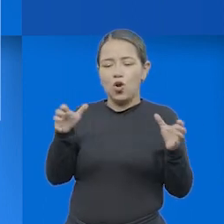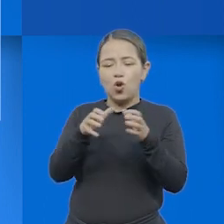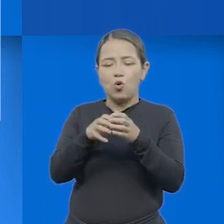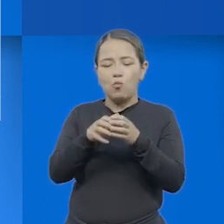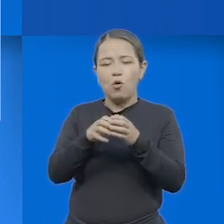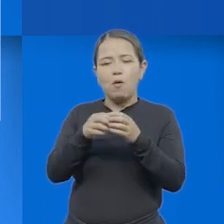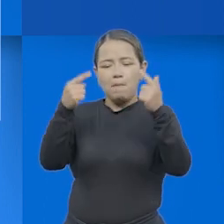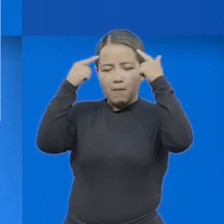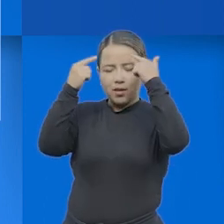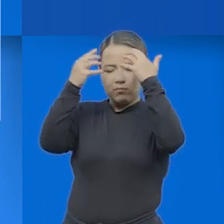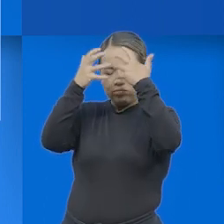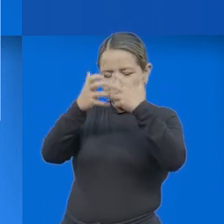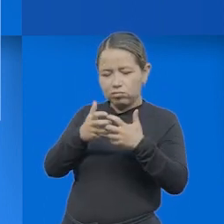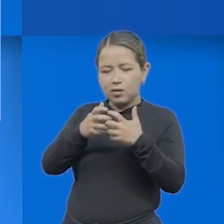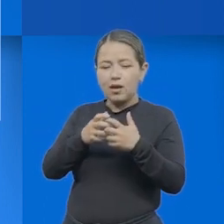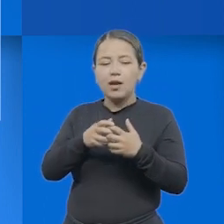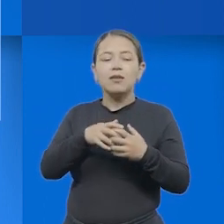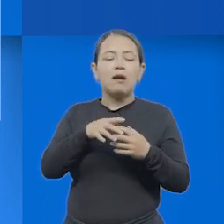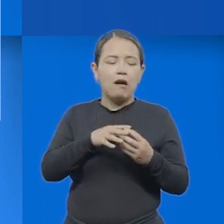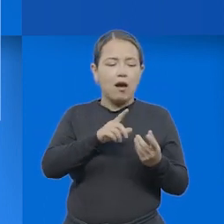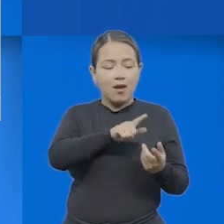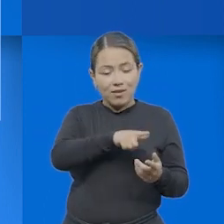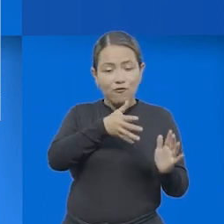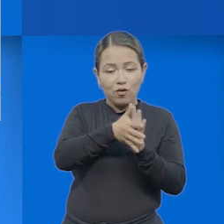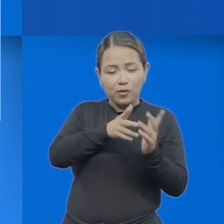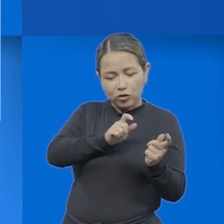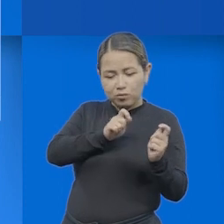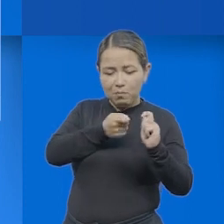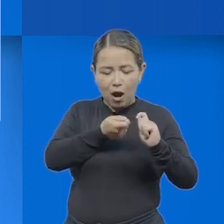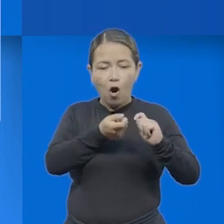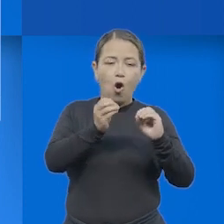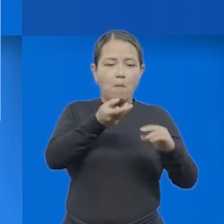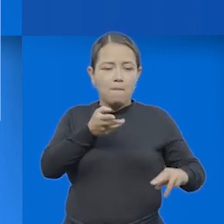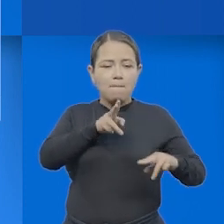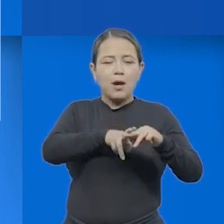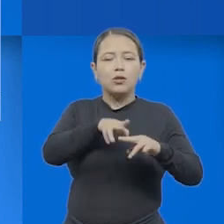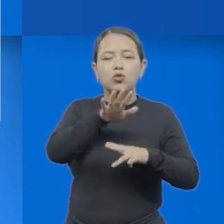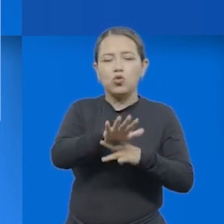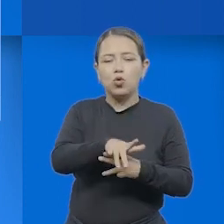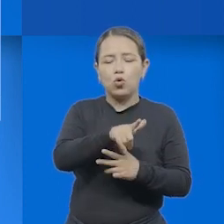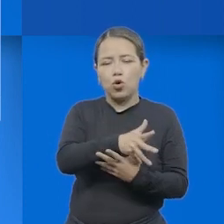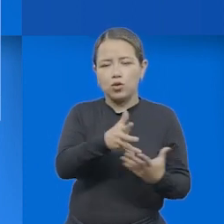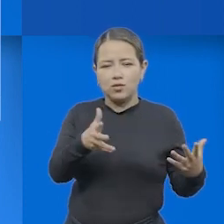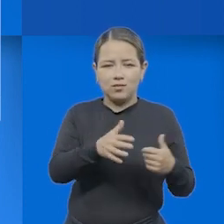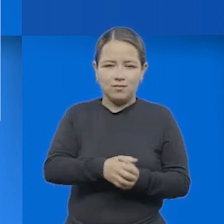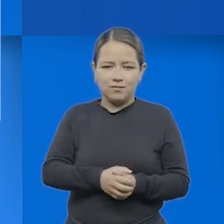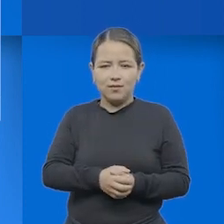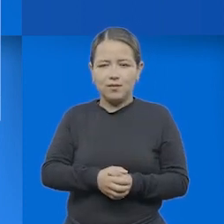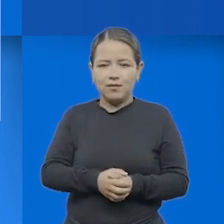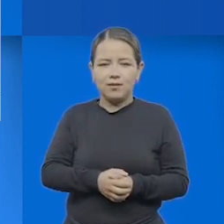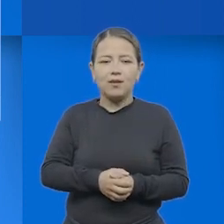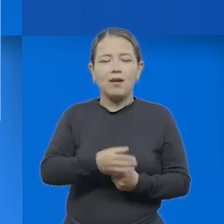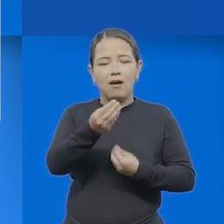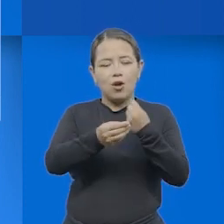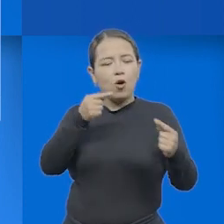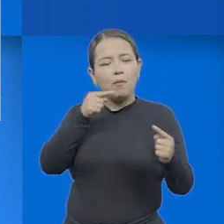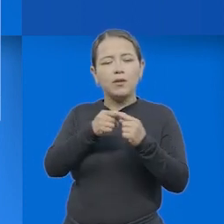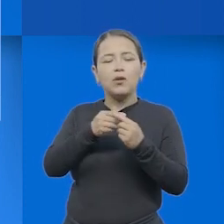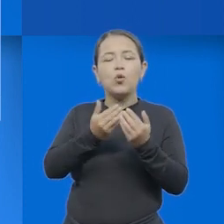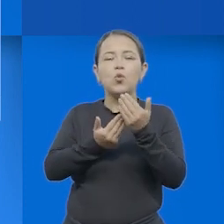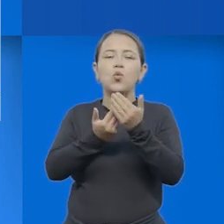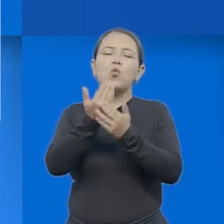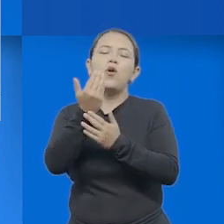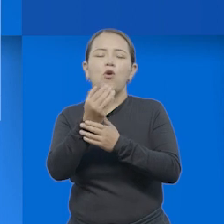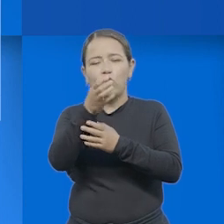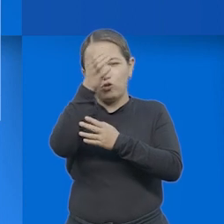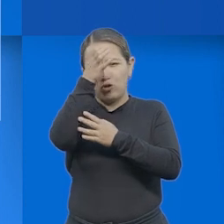como este conjunto de operaciones mentales por el cual transformamos o añadimos información a un contexto textual con el objeto de construir